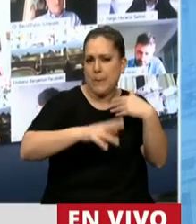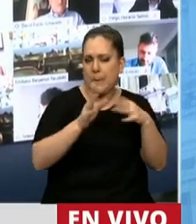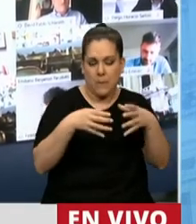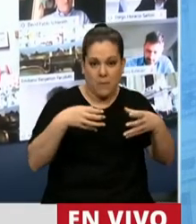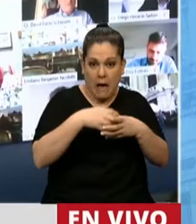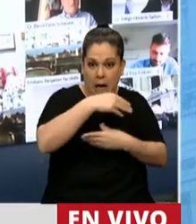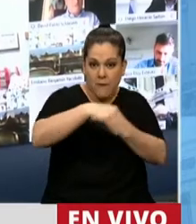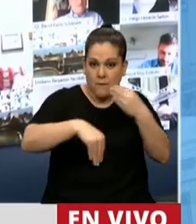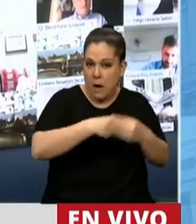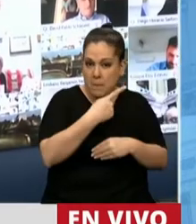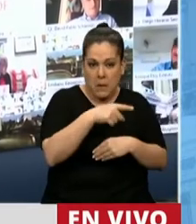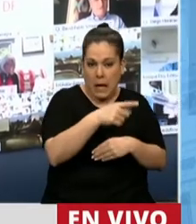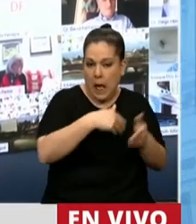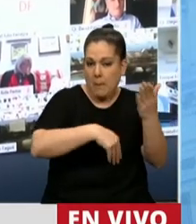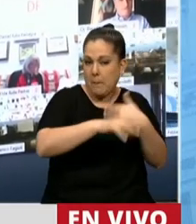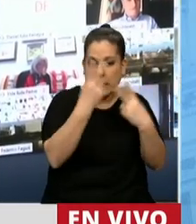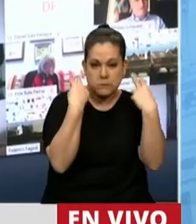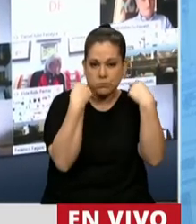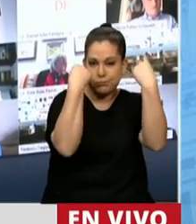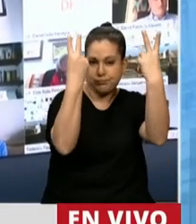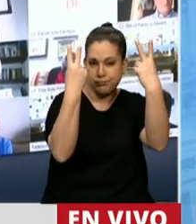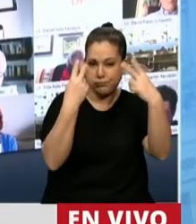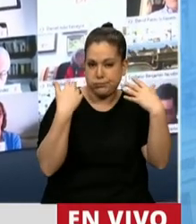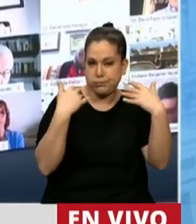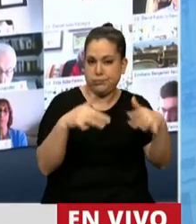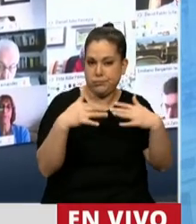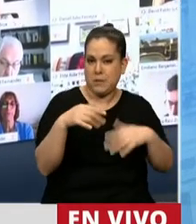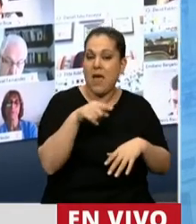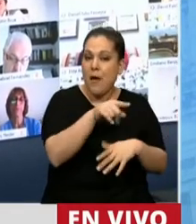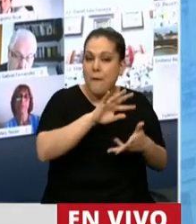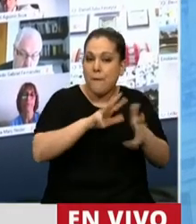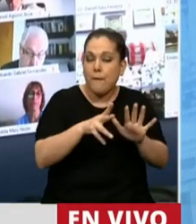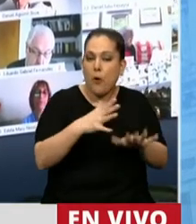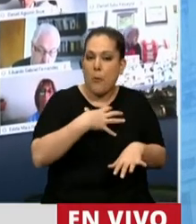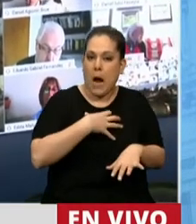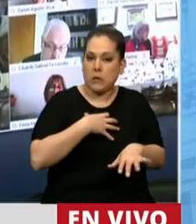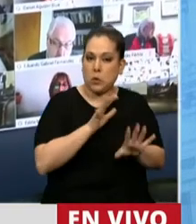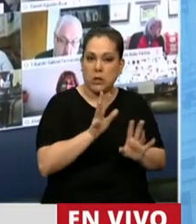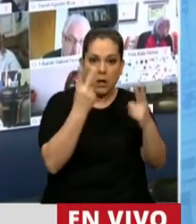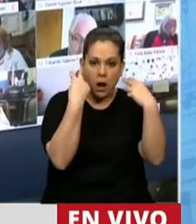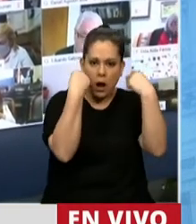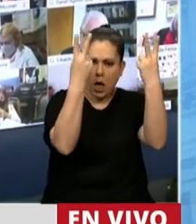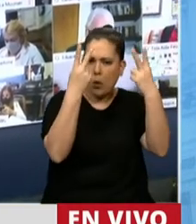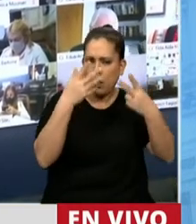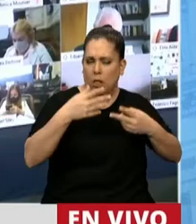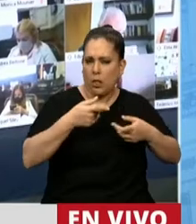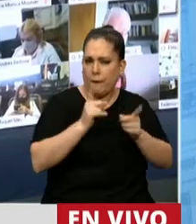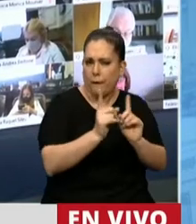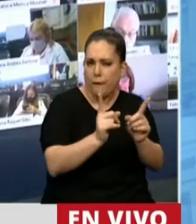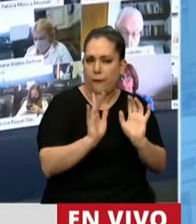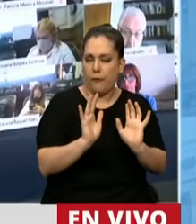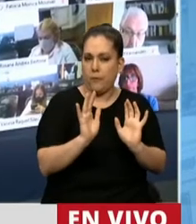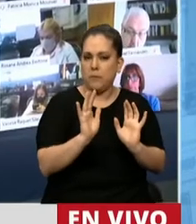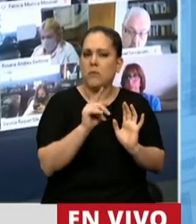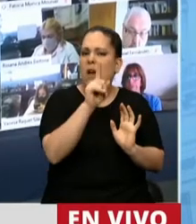y el más rebelde de nosotros y nosotras. Y fue consecuente con esa rebeldía. Y esa consecuencia